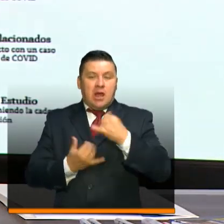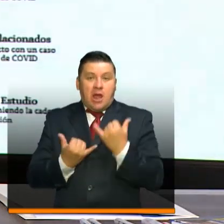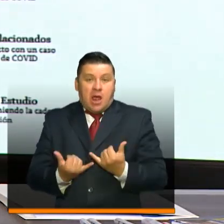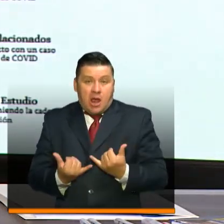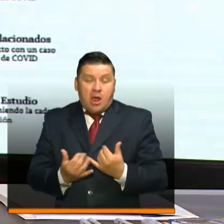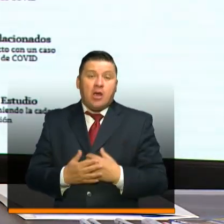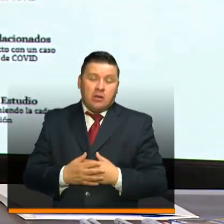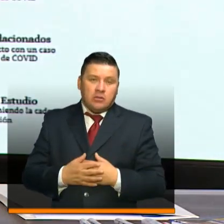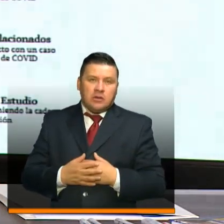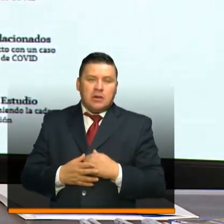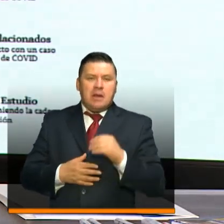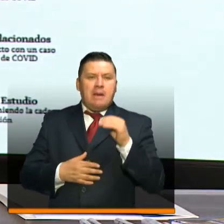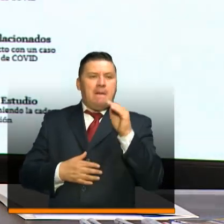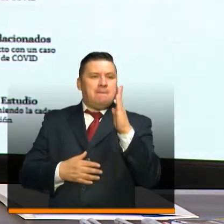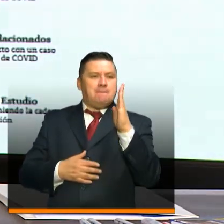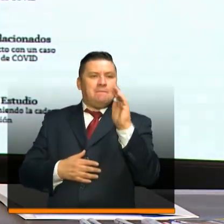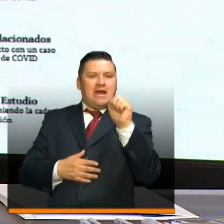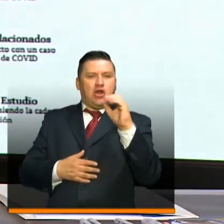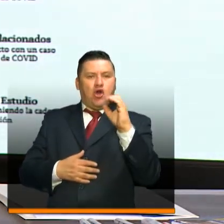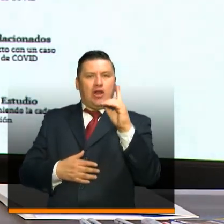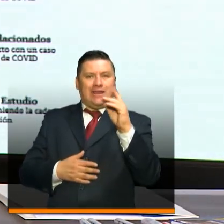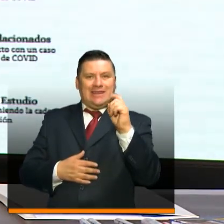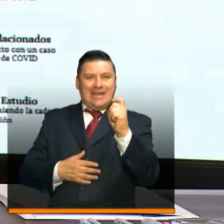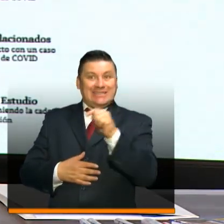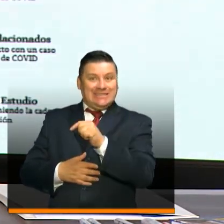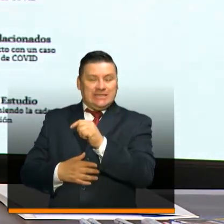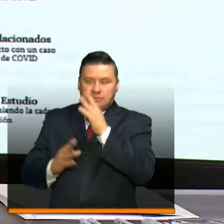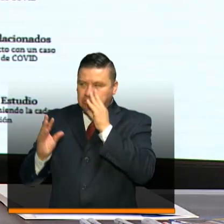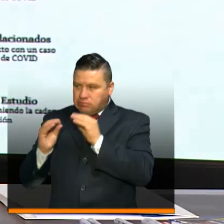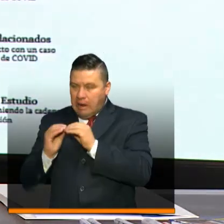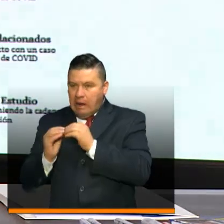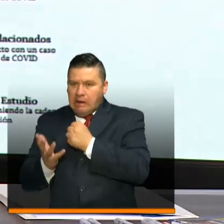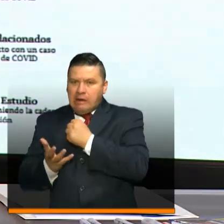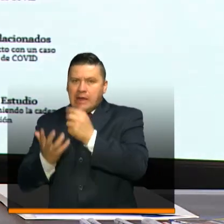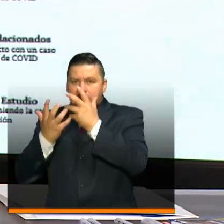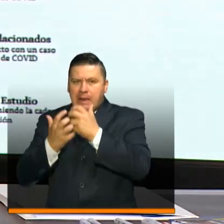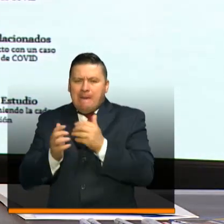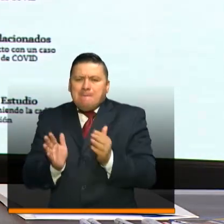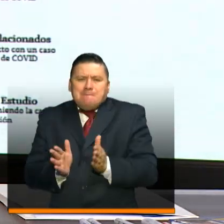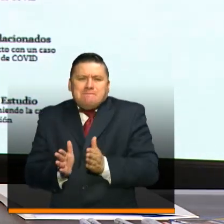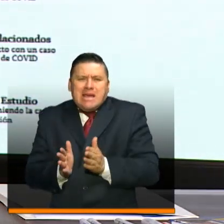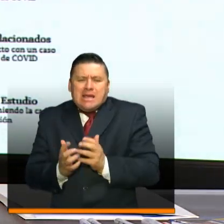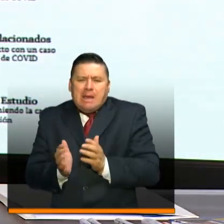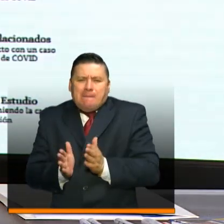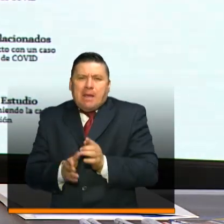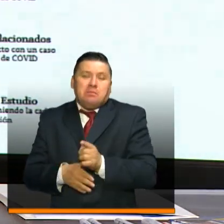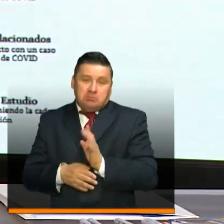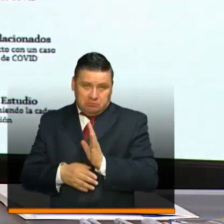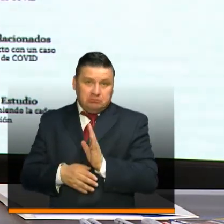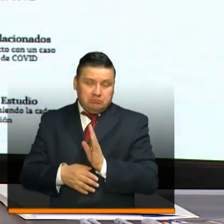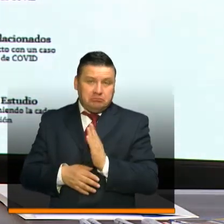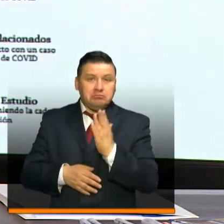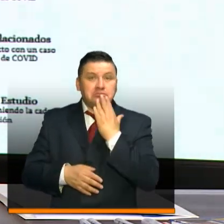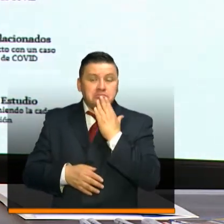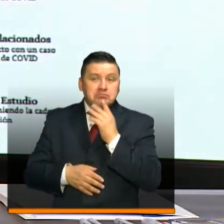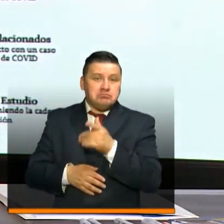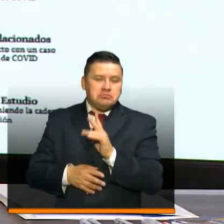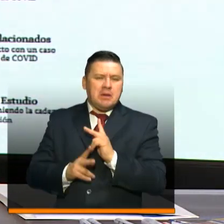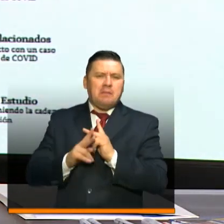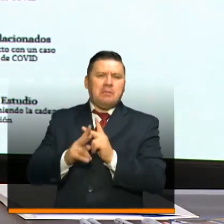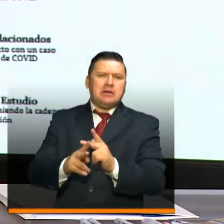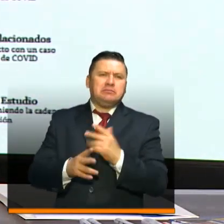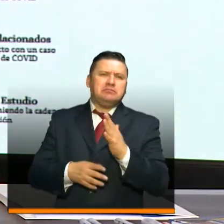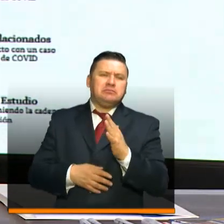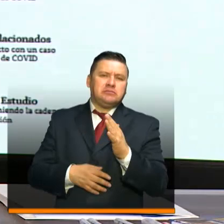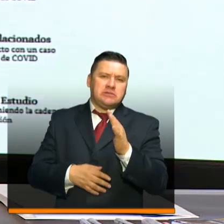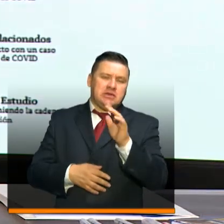este momento con Bancóldex, donde estamos dedicando recursos a empresas muy pequeñas y ahí estamos hablando de préstamos